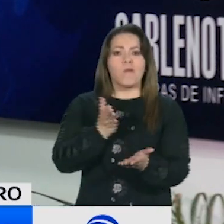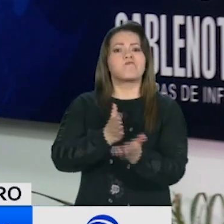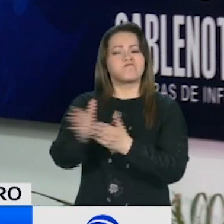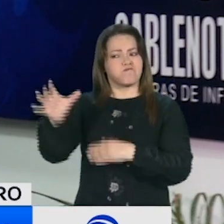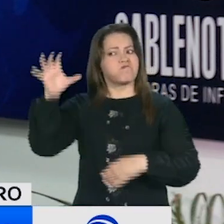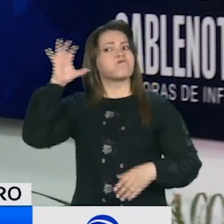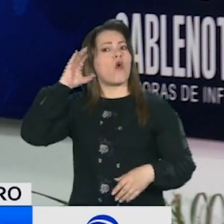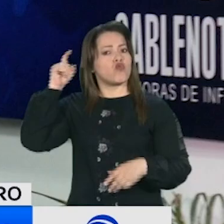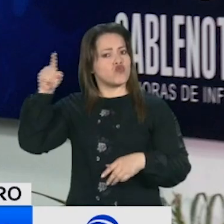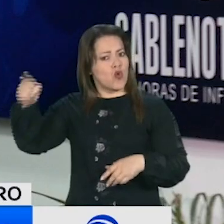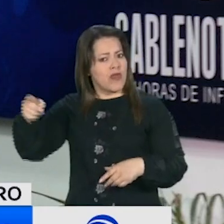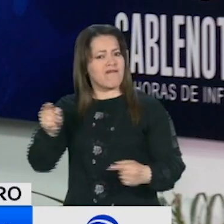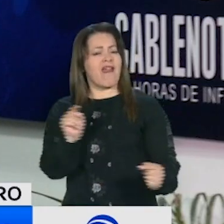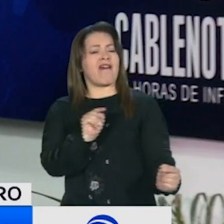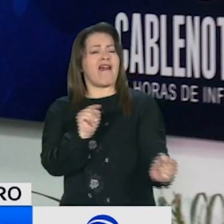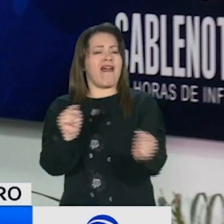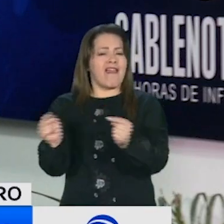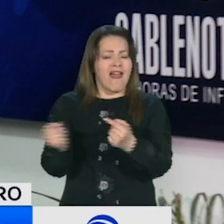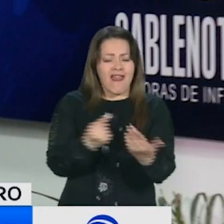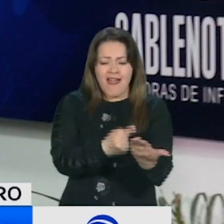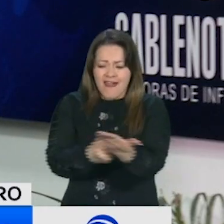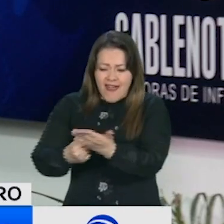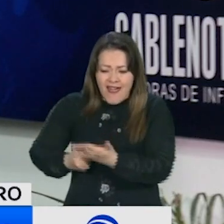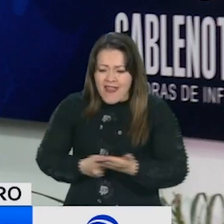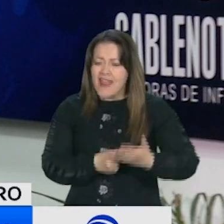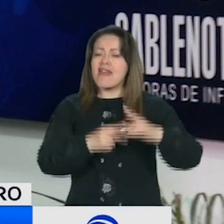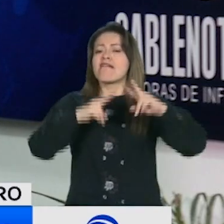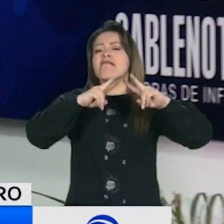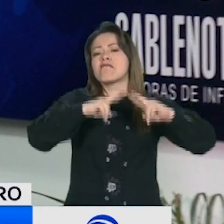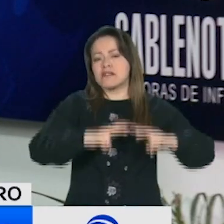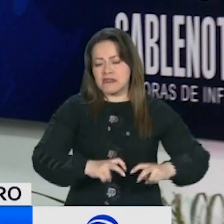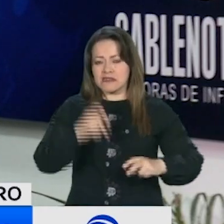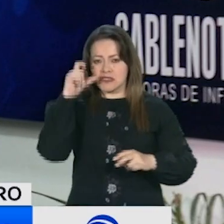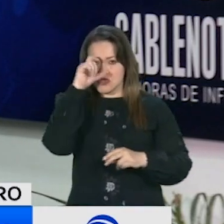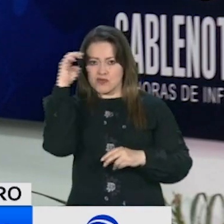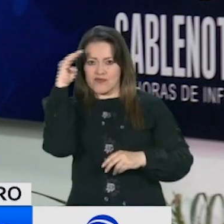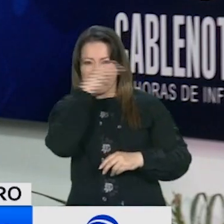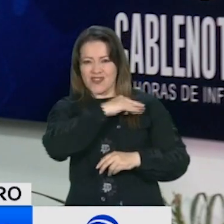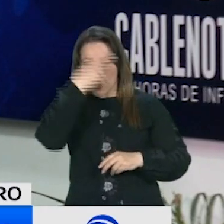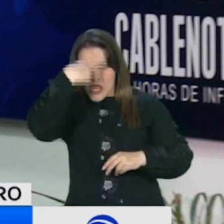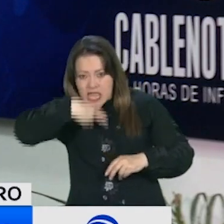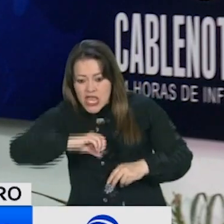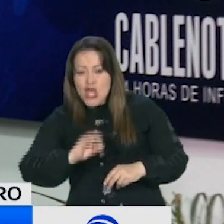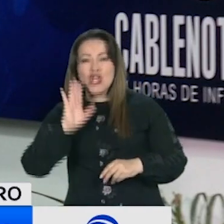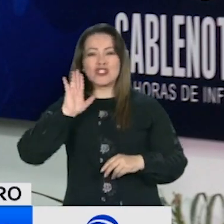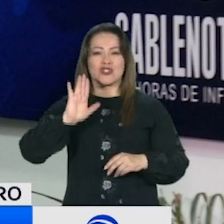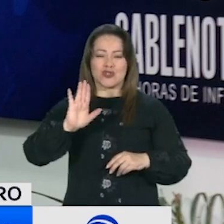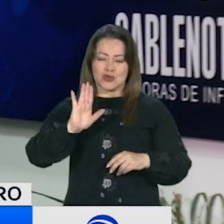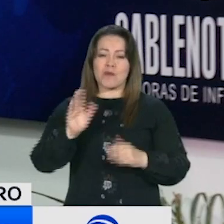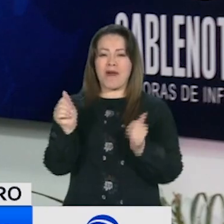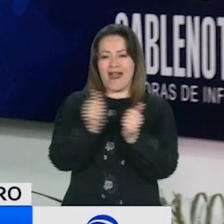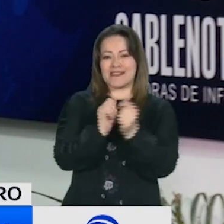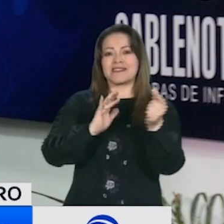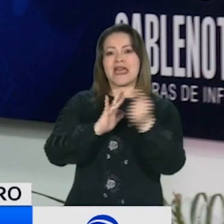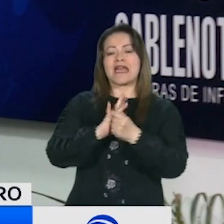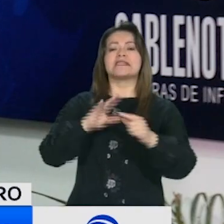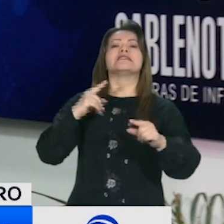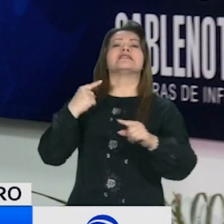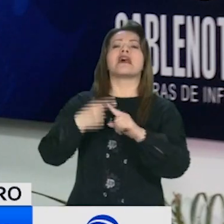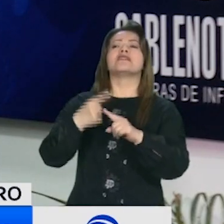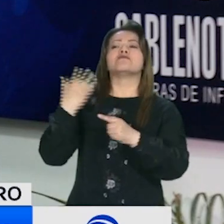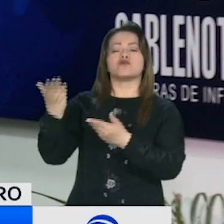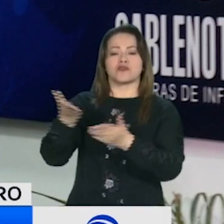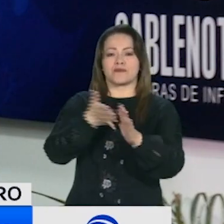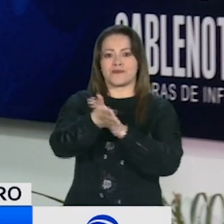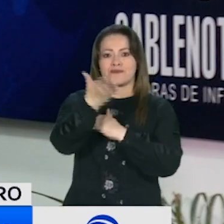continúa todavía la audiencia de medida de aseguramiento contra Nicolás Petro y Daisuri Vázquez. Estaremos pendientes. Soy Jordan Montañez.